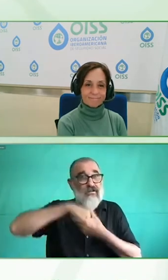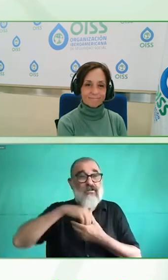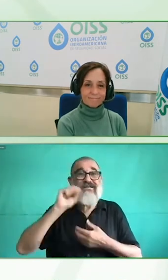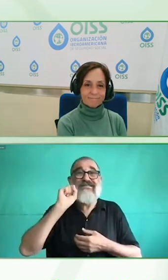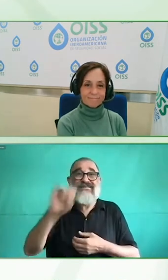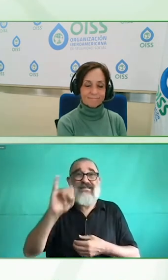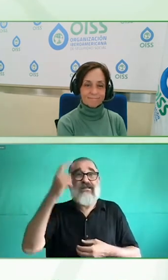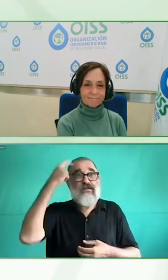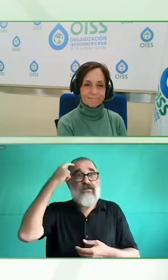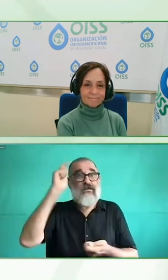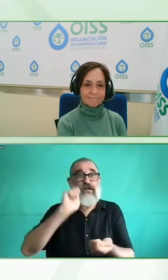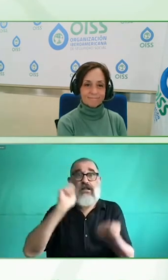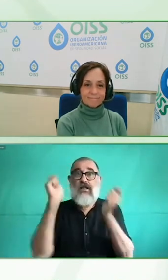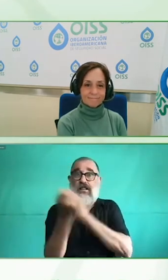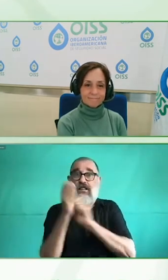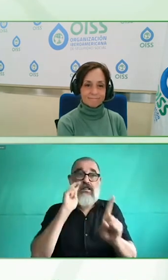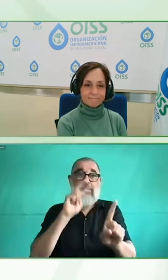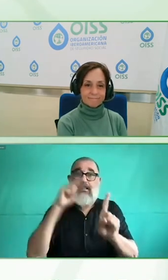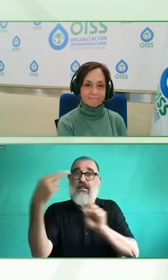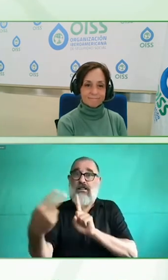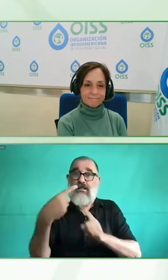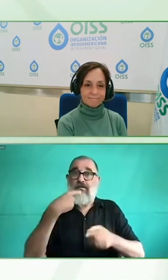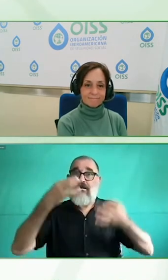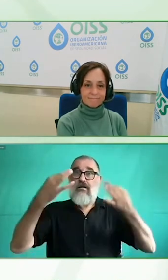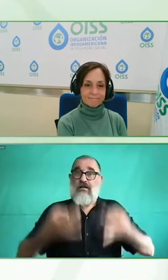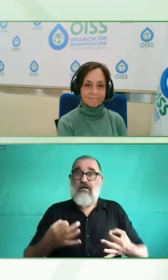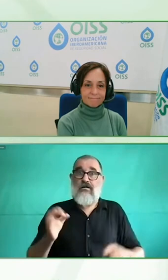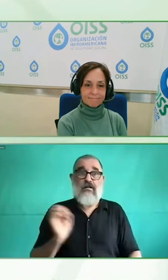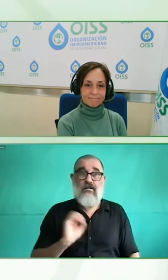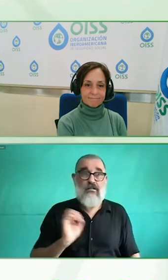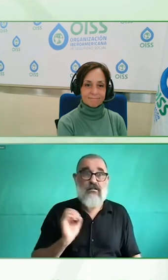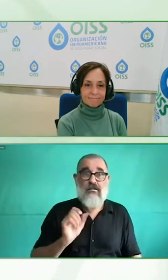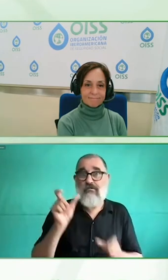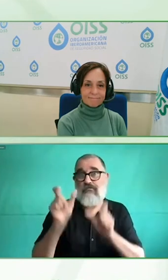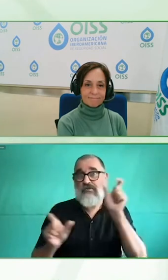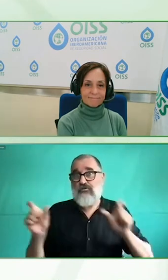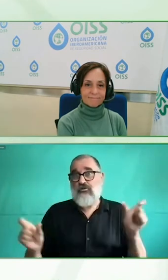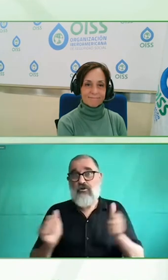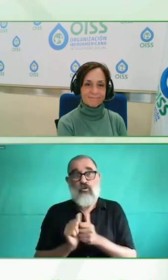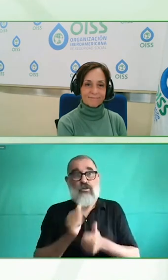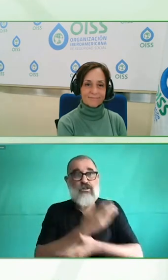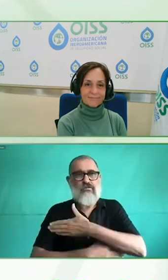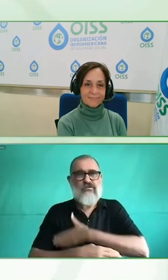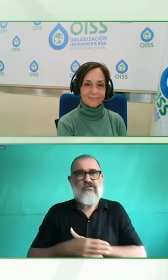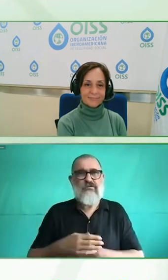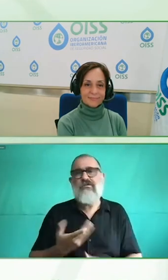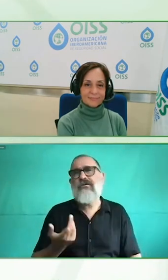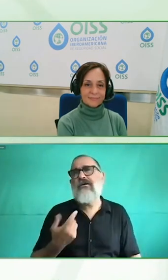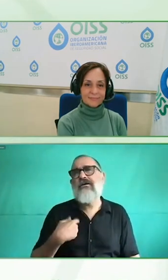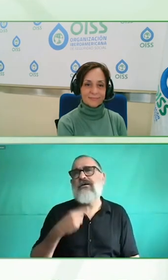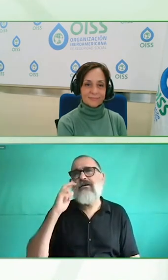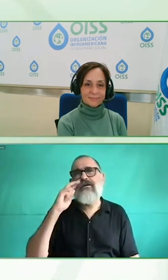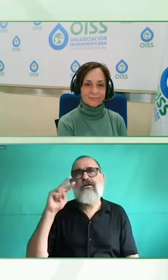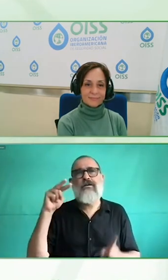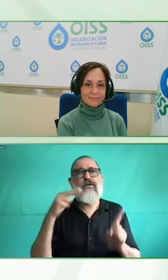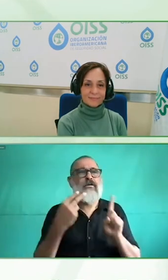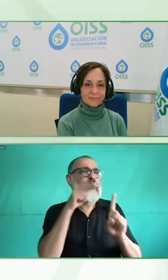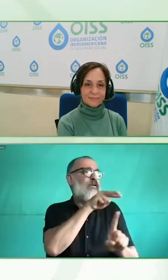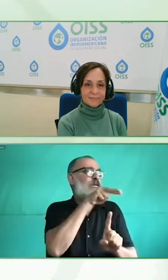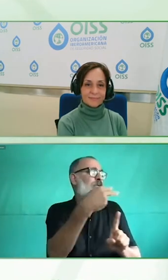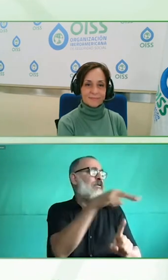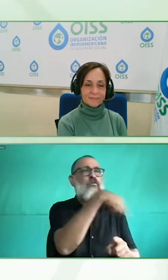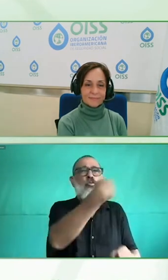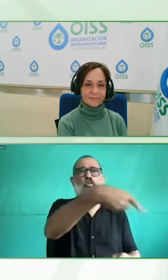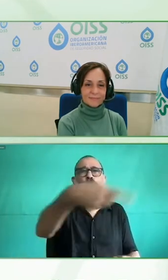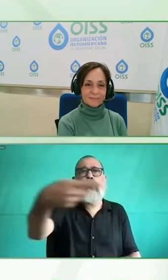y solo vemos limitaciones en la situación de enfrente entonces muchas gracias Andrés muchas gracias a todos la verdad que por mi parte